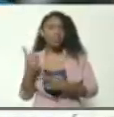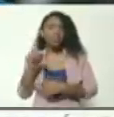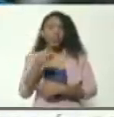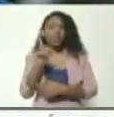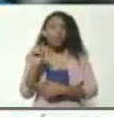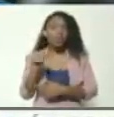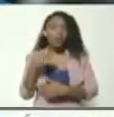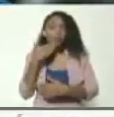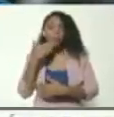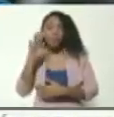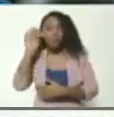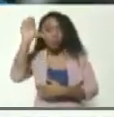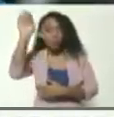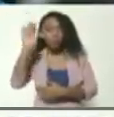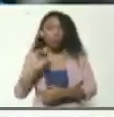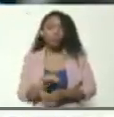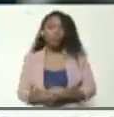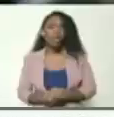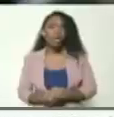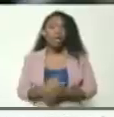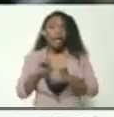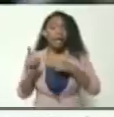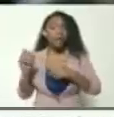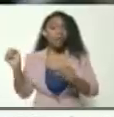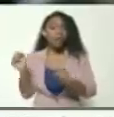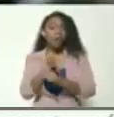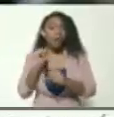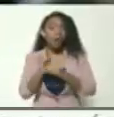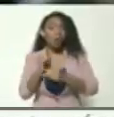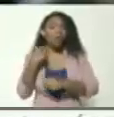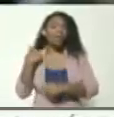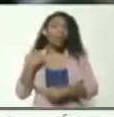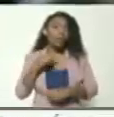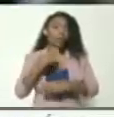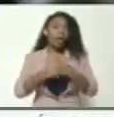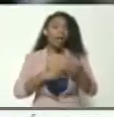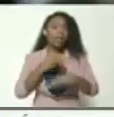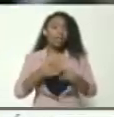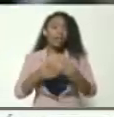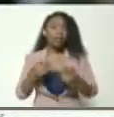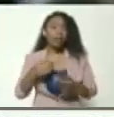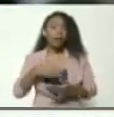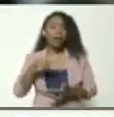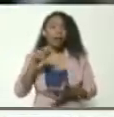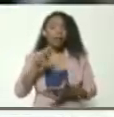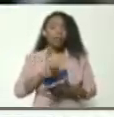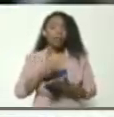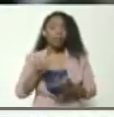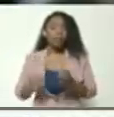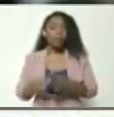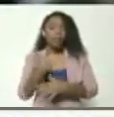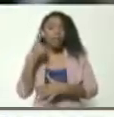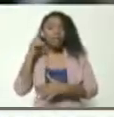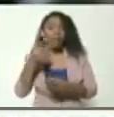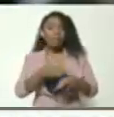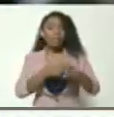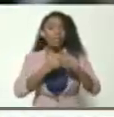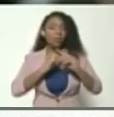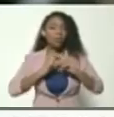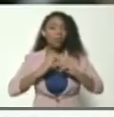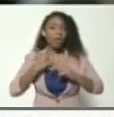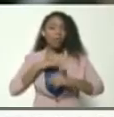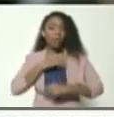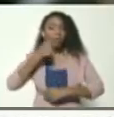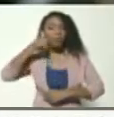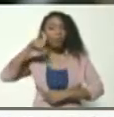las próximas generaciones. Por eso es que es un trabajo que tenemos que hacer para consolidar lo que es fundamentalmente esas prestaciones de